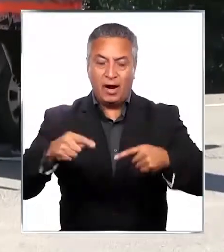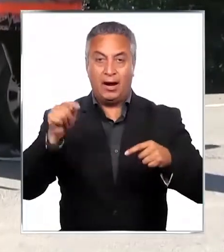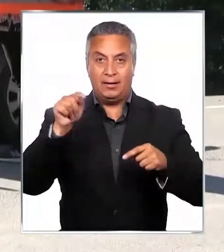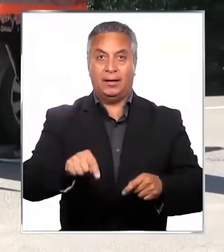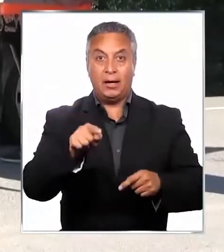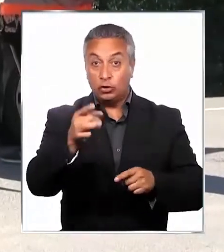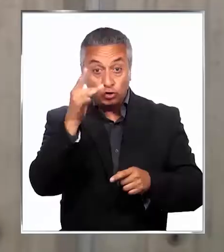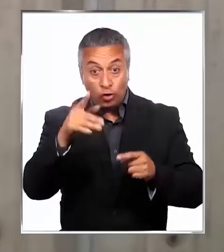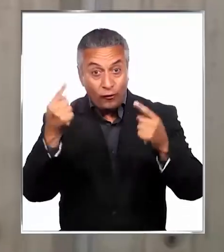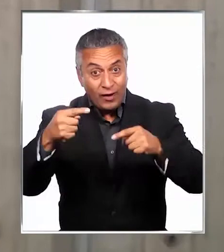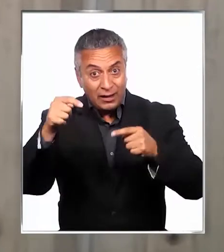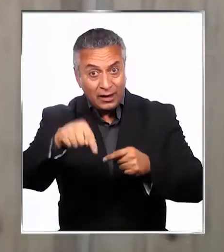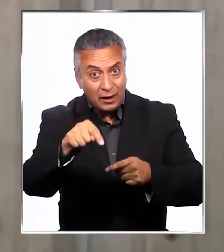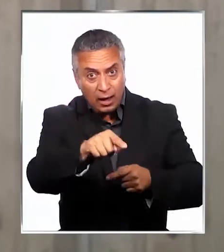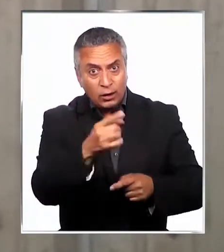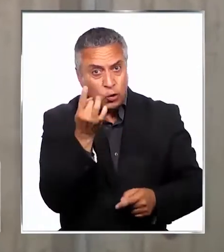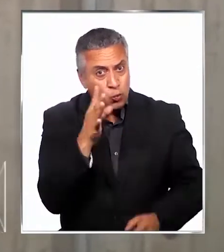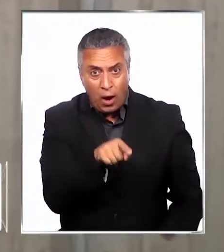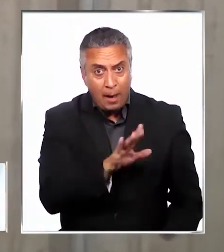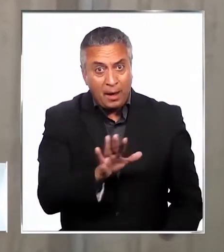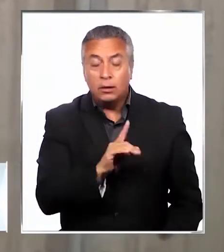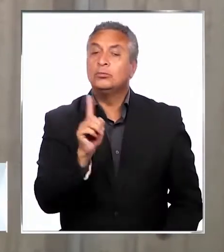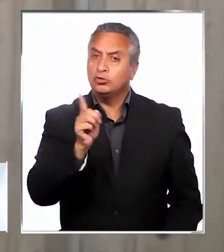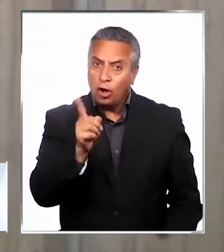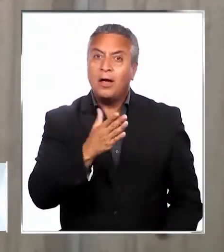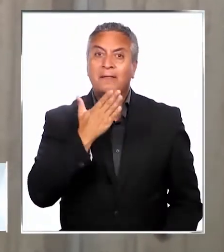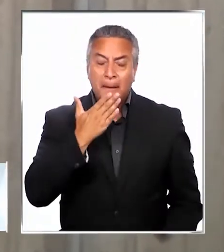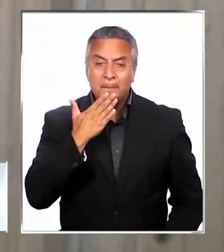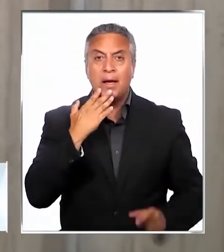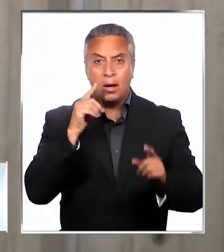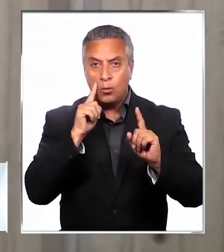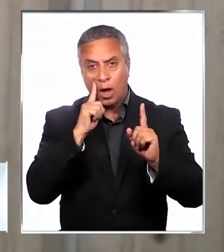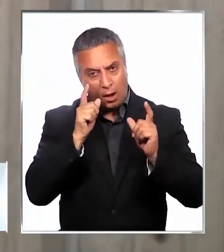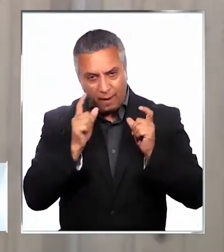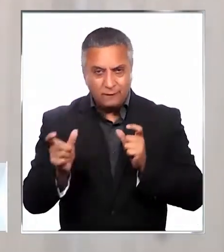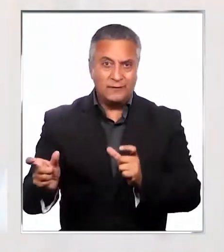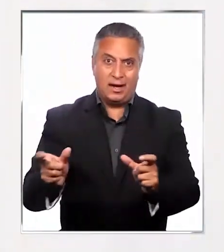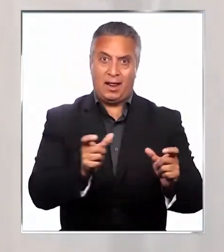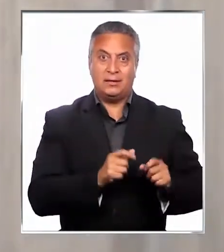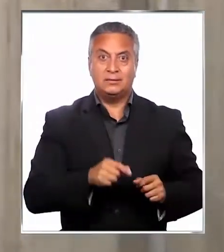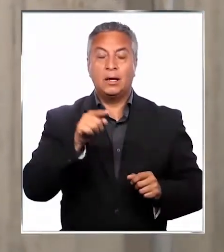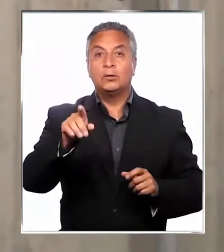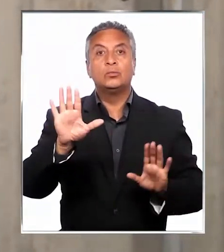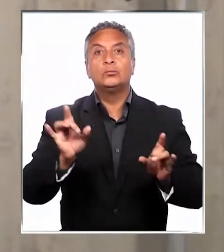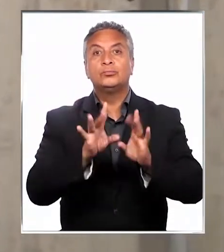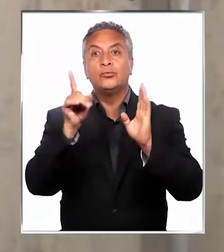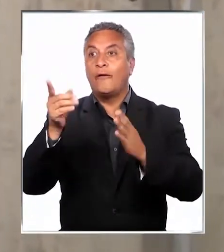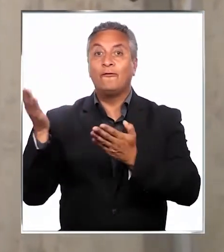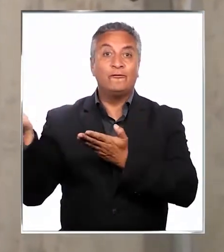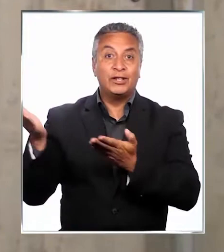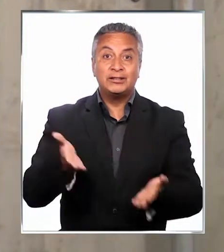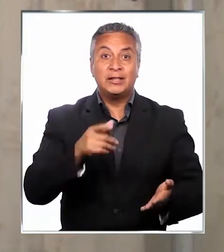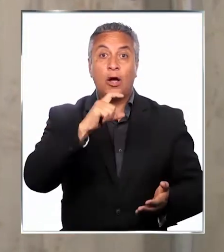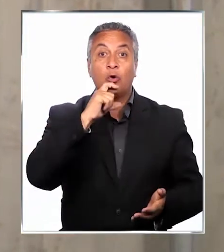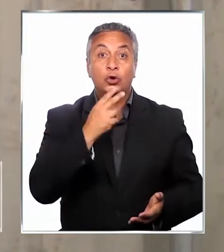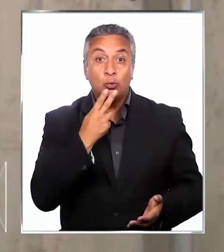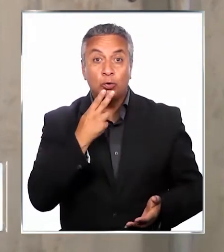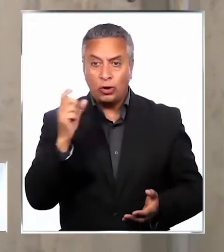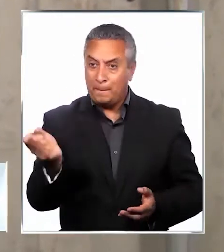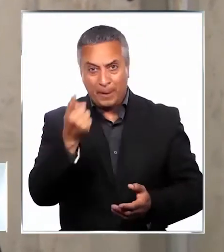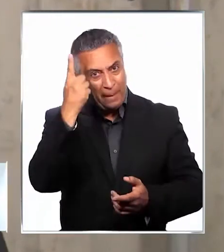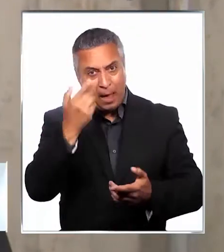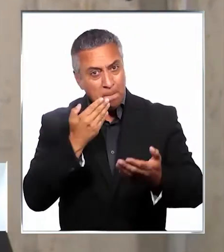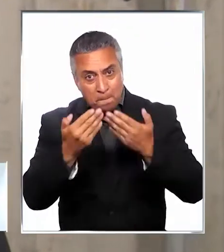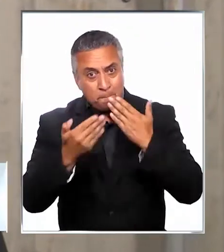barrera sanitaria. Y no solo en barrera sanitaria, sino que en todo lo que es la vigilancia. Cuando alguien viene de visita a Constitución, los